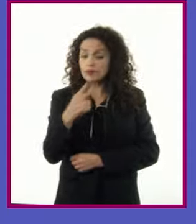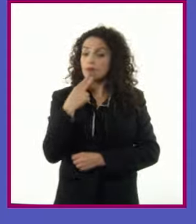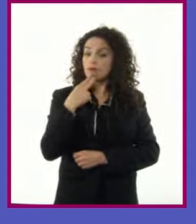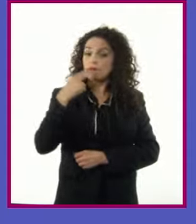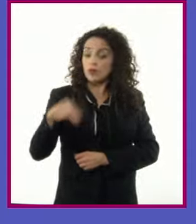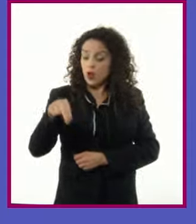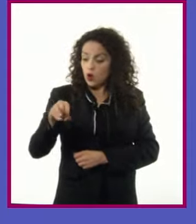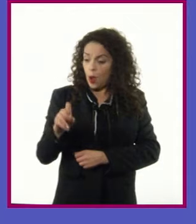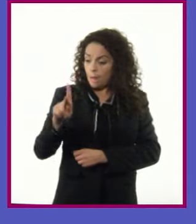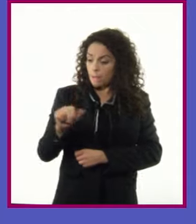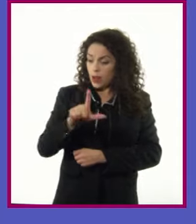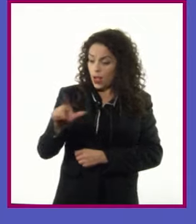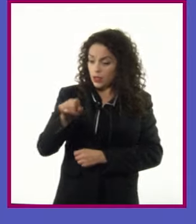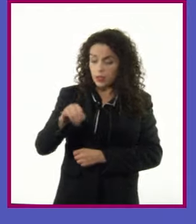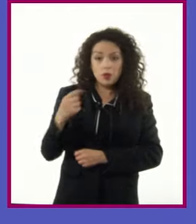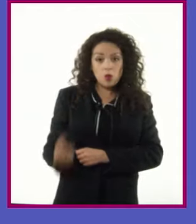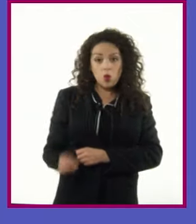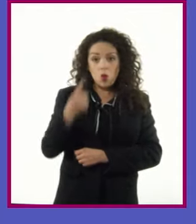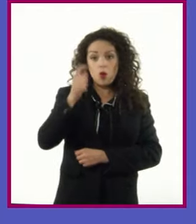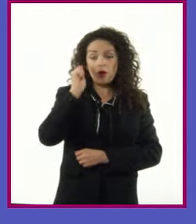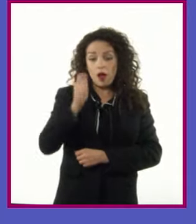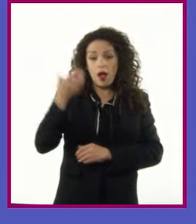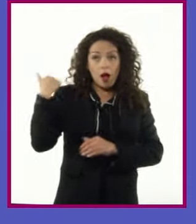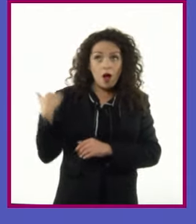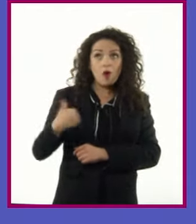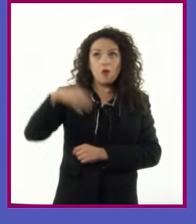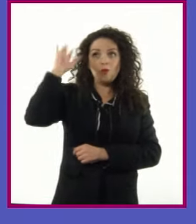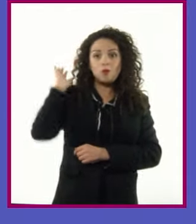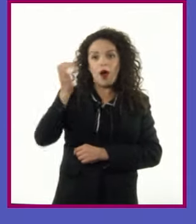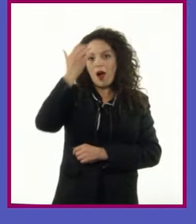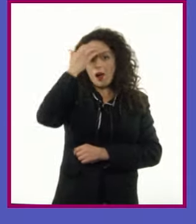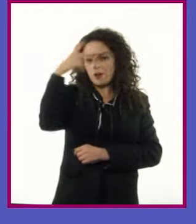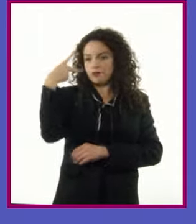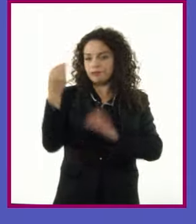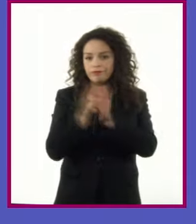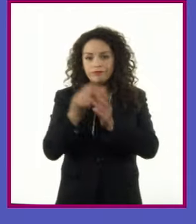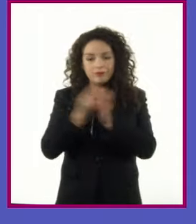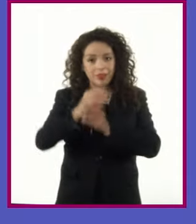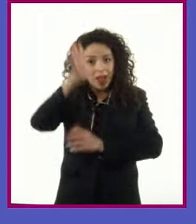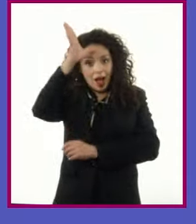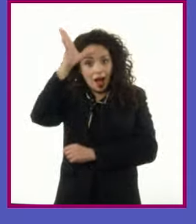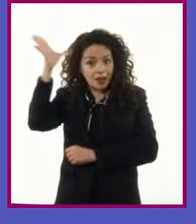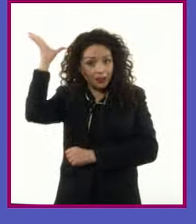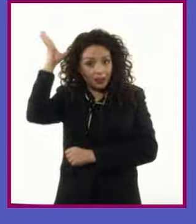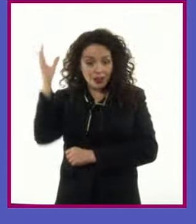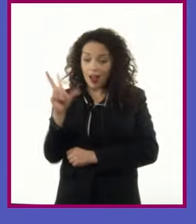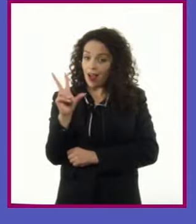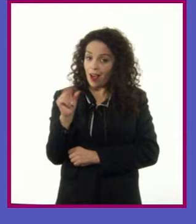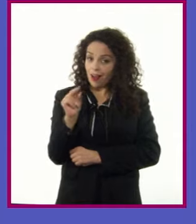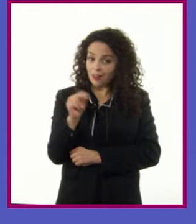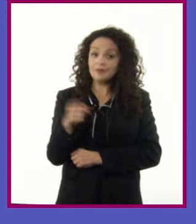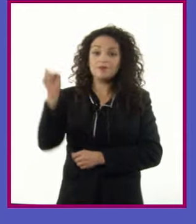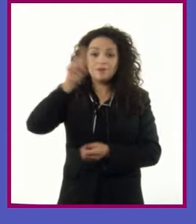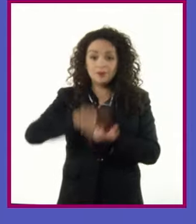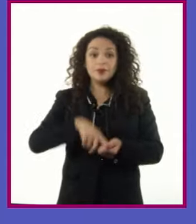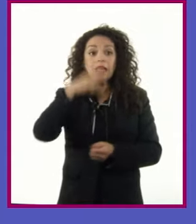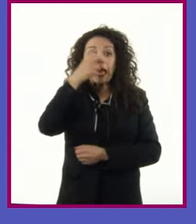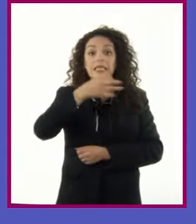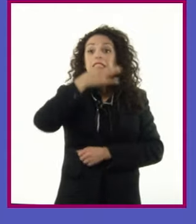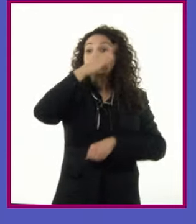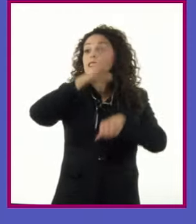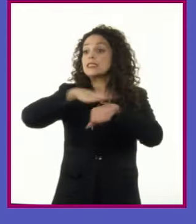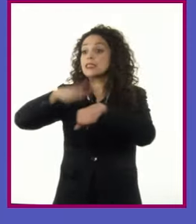el ícono del misticismo azteca Recordemos que fue la señal que indicó Huitzilopochtli